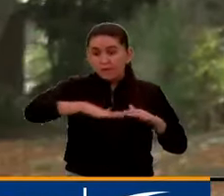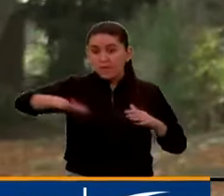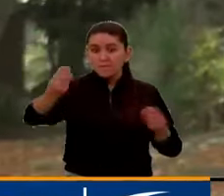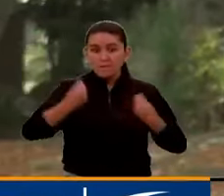duerma con toldillo.